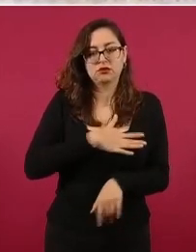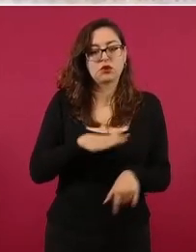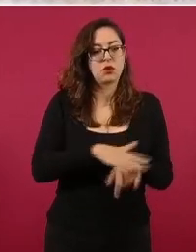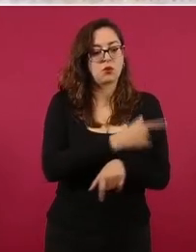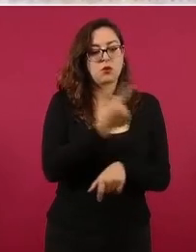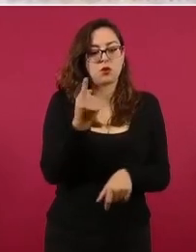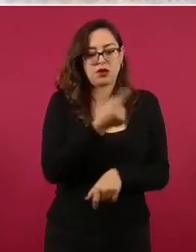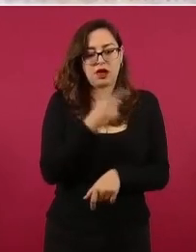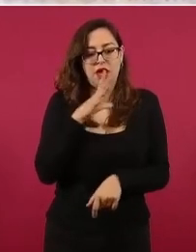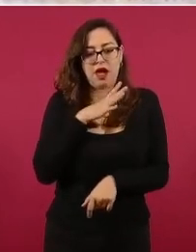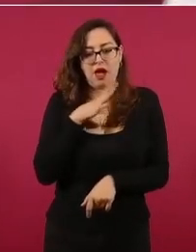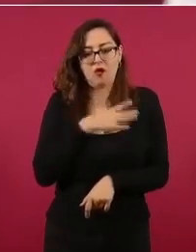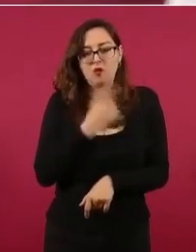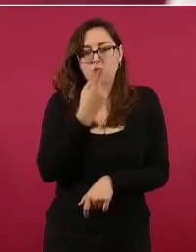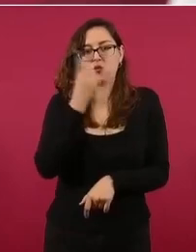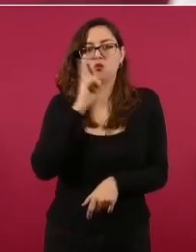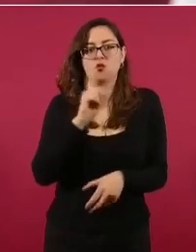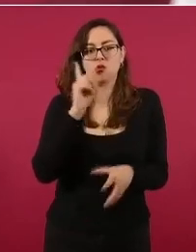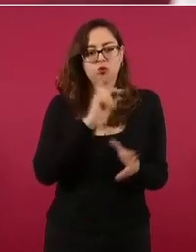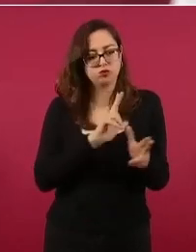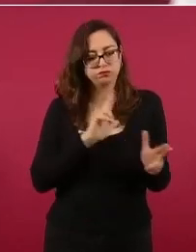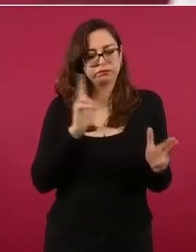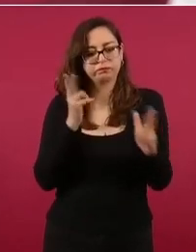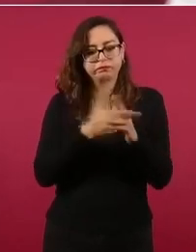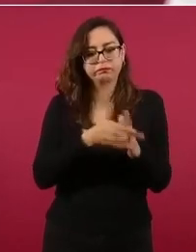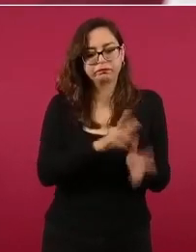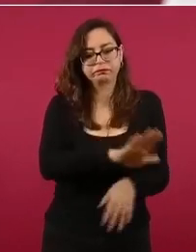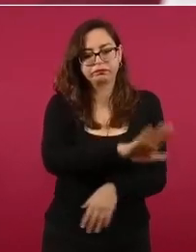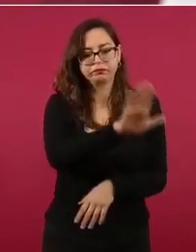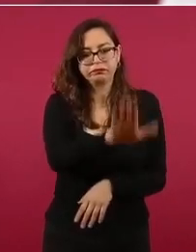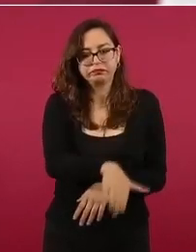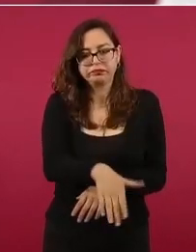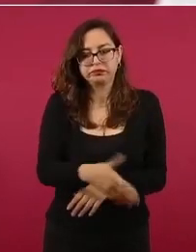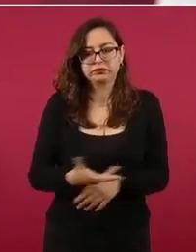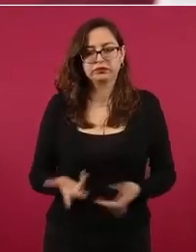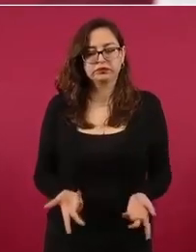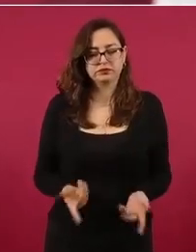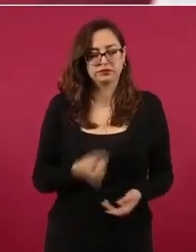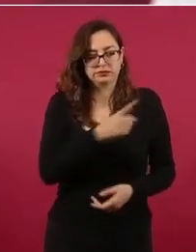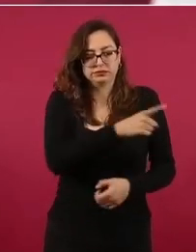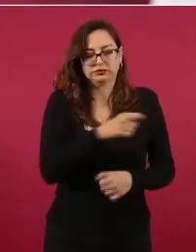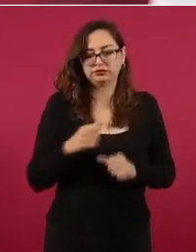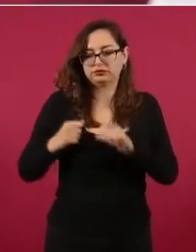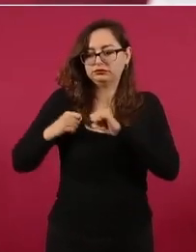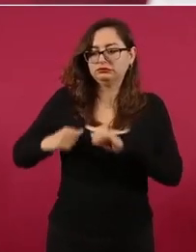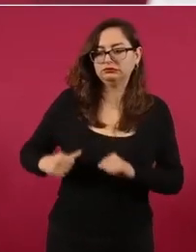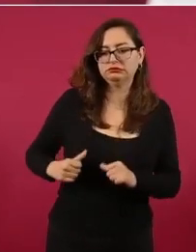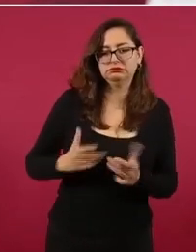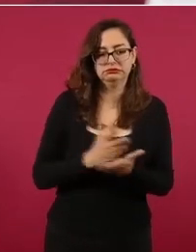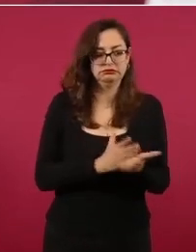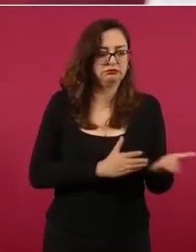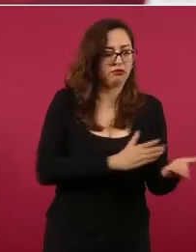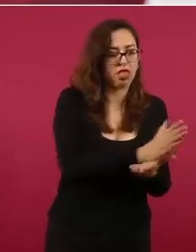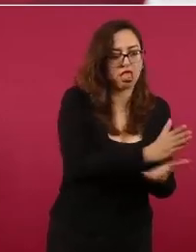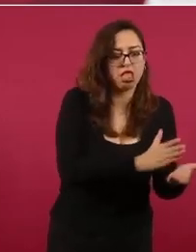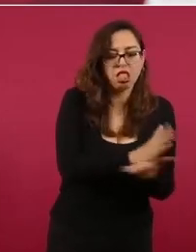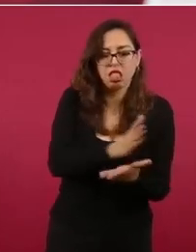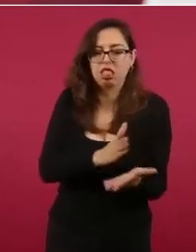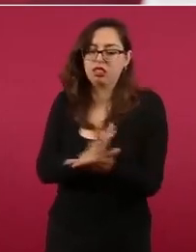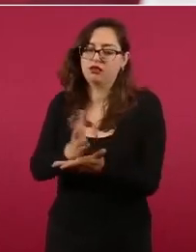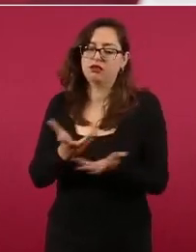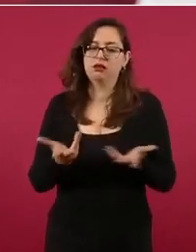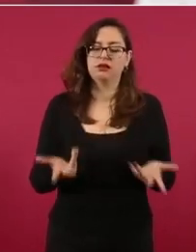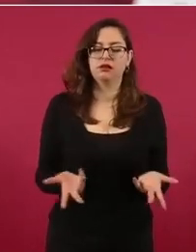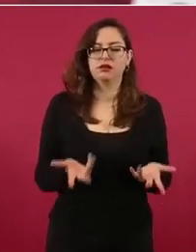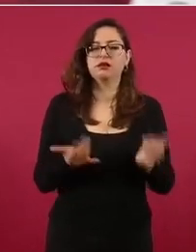que tiene que ver con la actuación de autoridades. Y